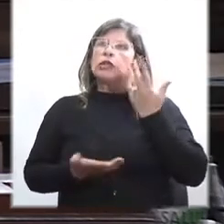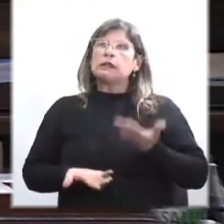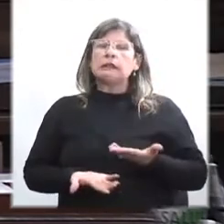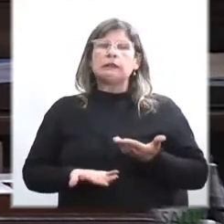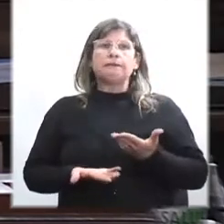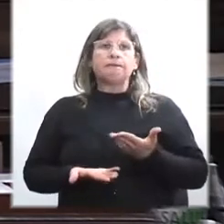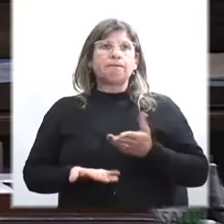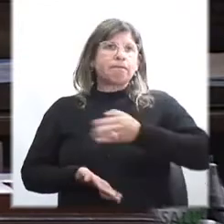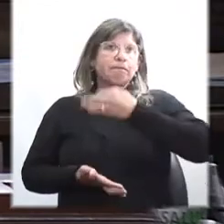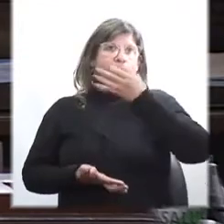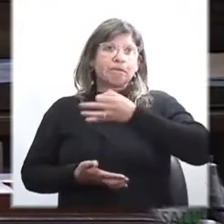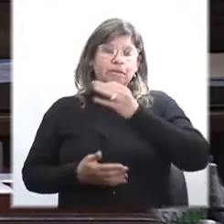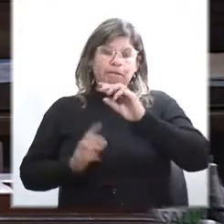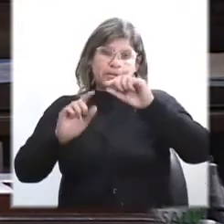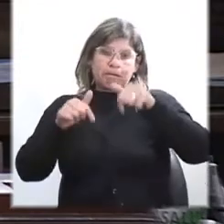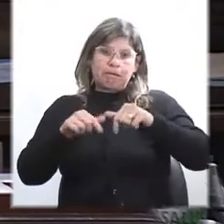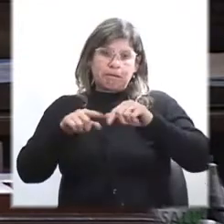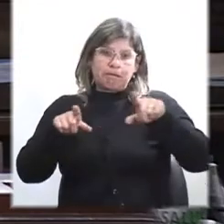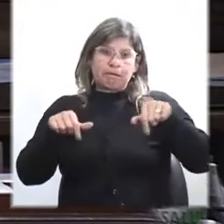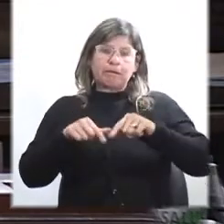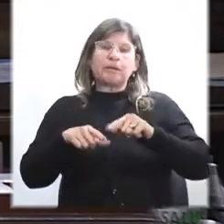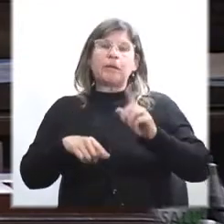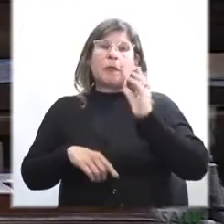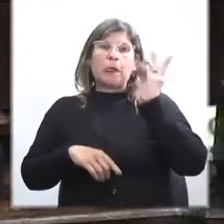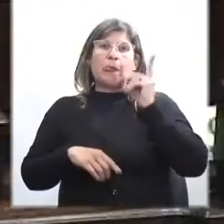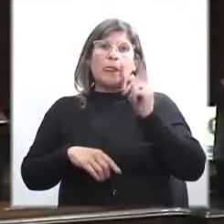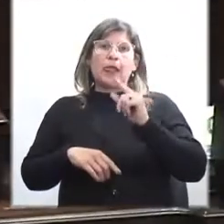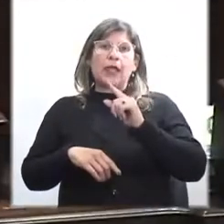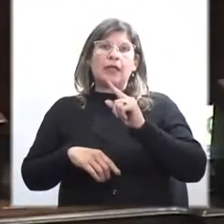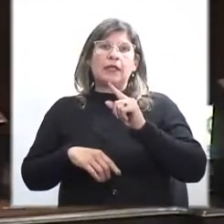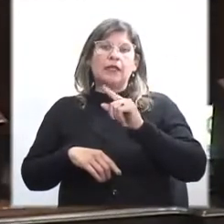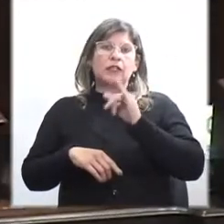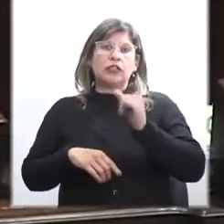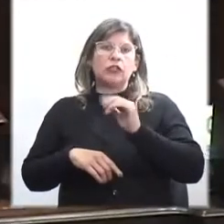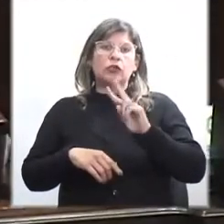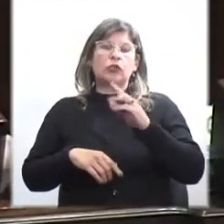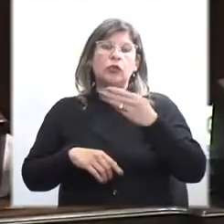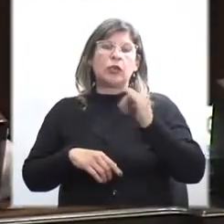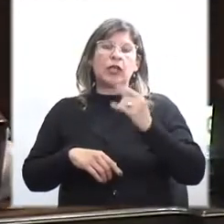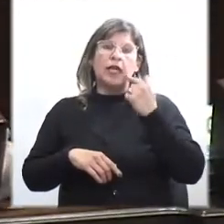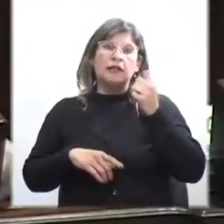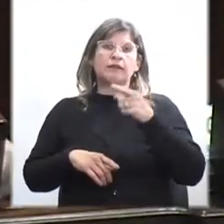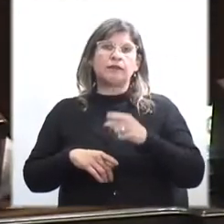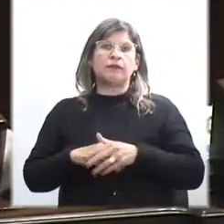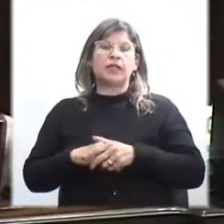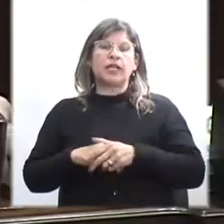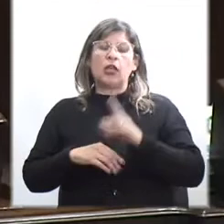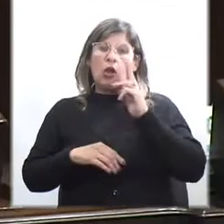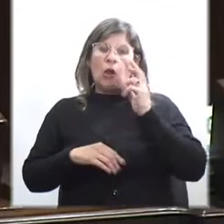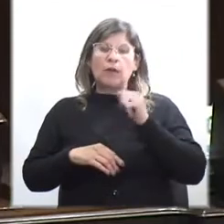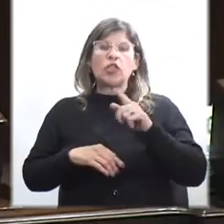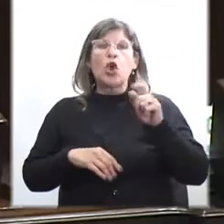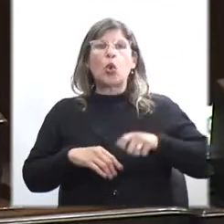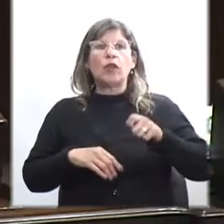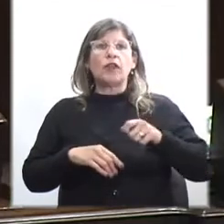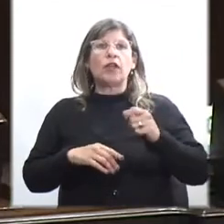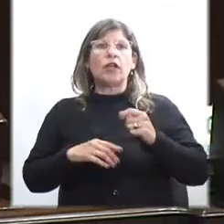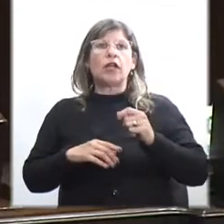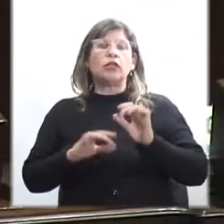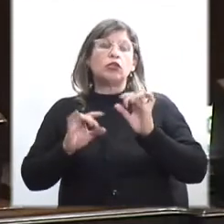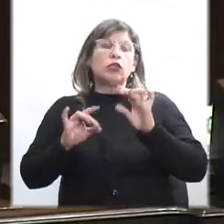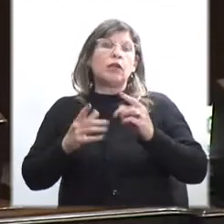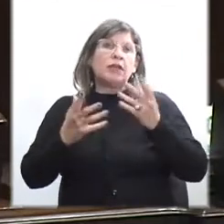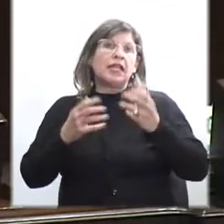exposiciones en sala y al diputado Subía, que le hace una visión jurídica, simplemente quería dejar también